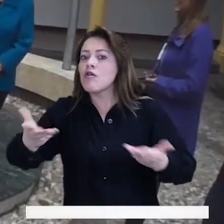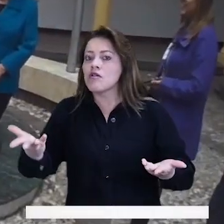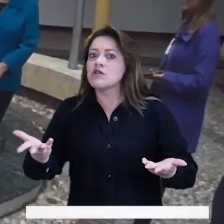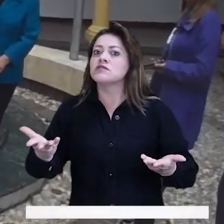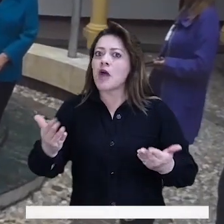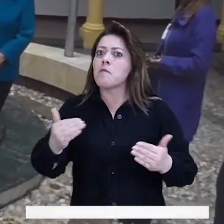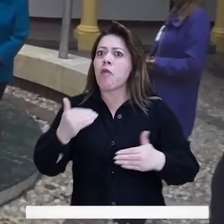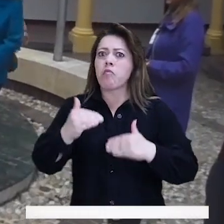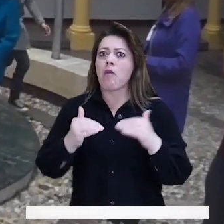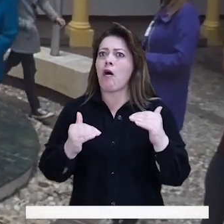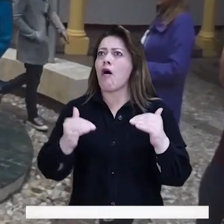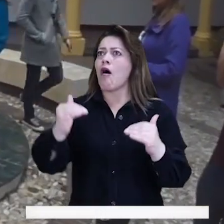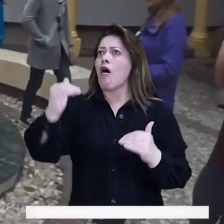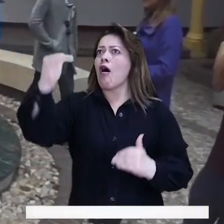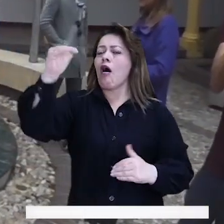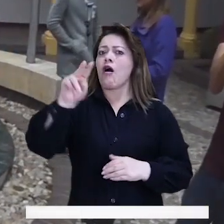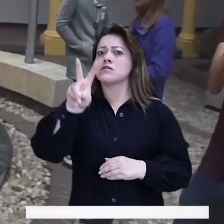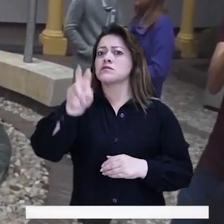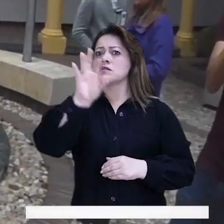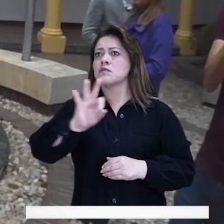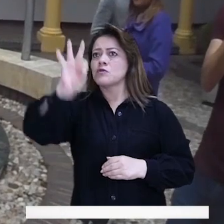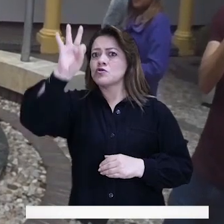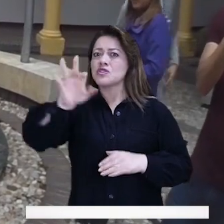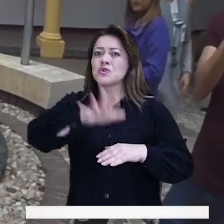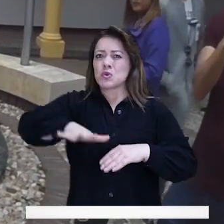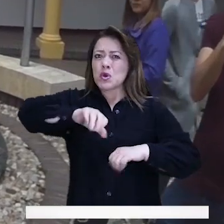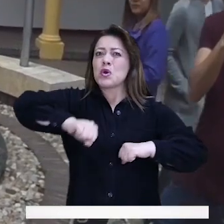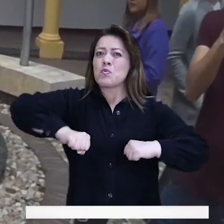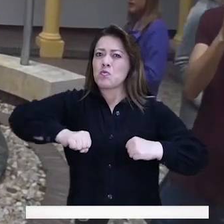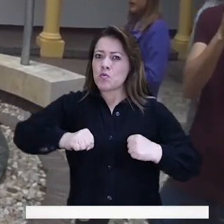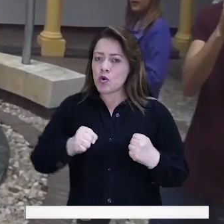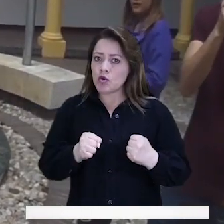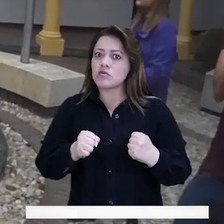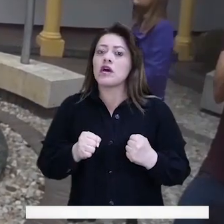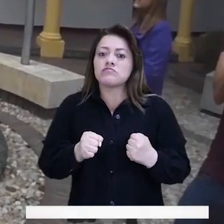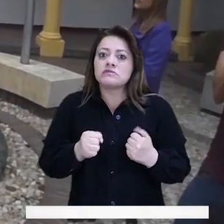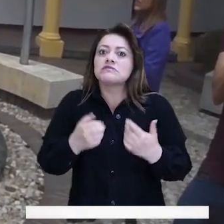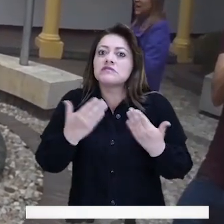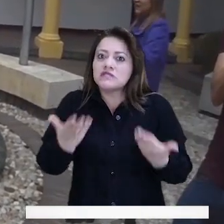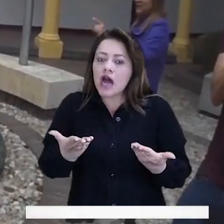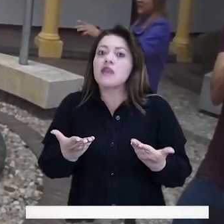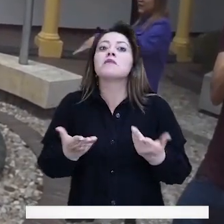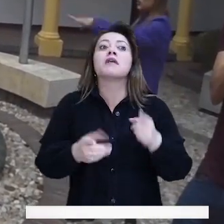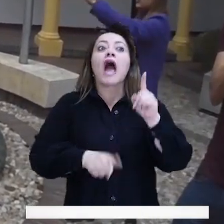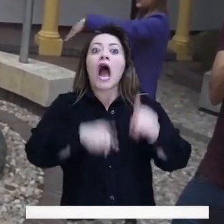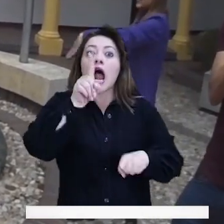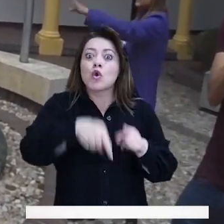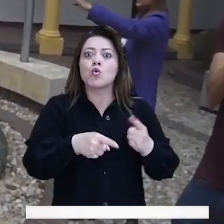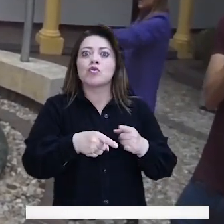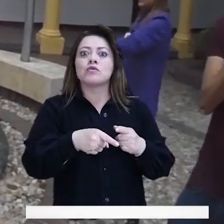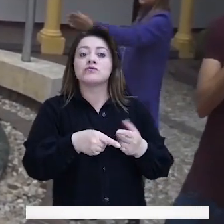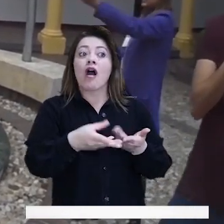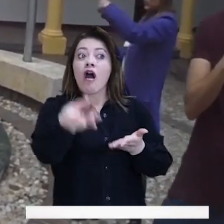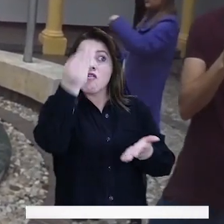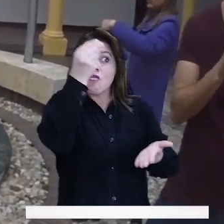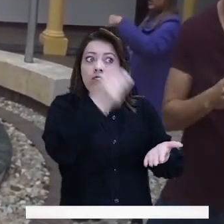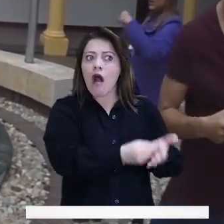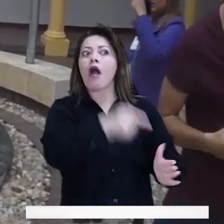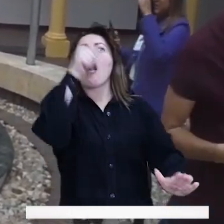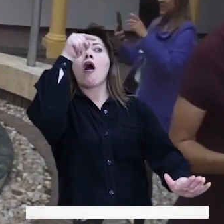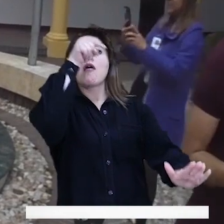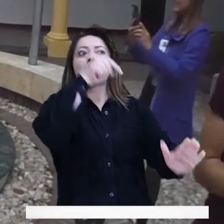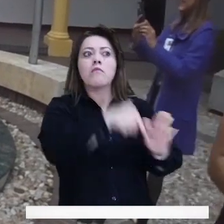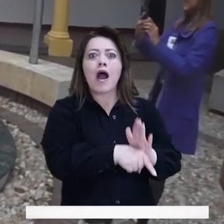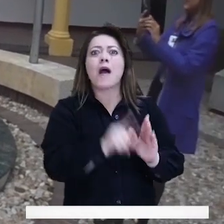personas que se ha venido incrementando en más del 7% en Bogotá. A pesar de que la extorsión ha venido reduciéndose en Bogotá,